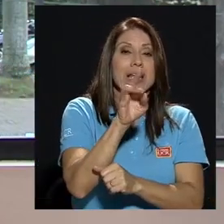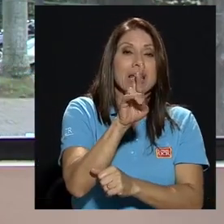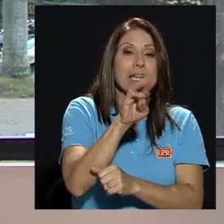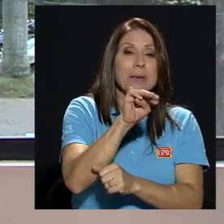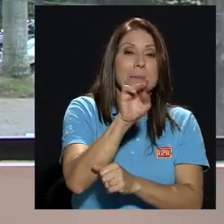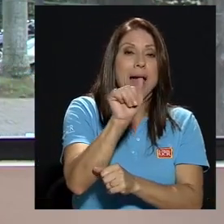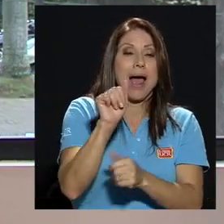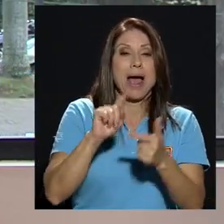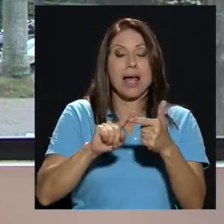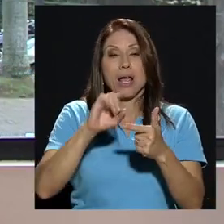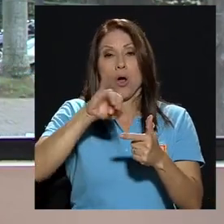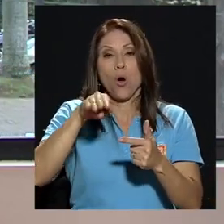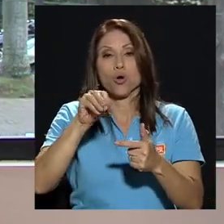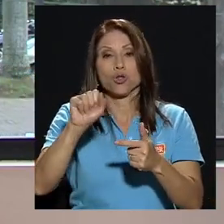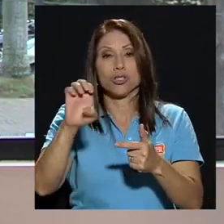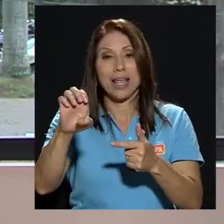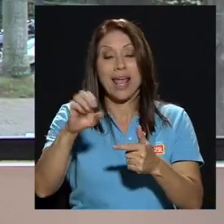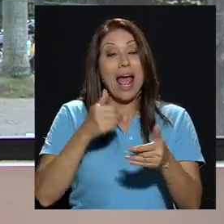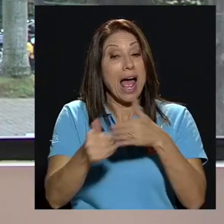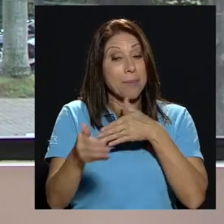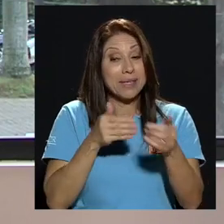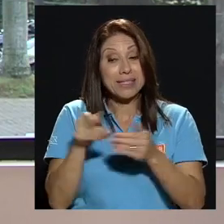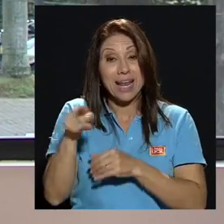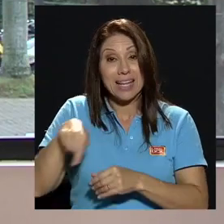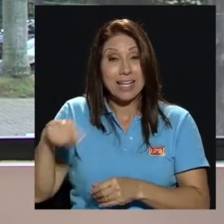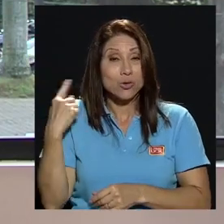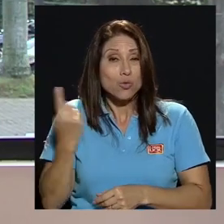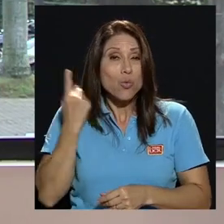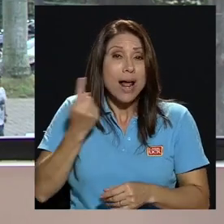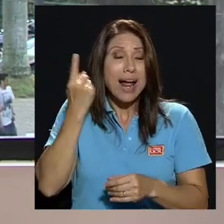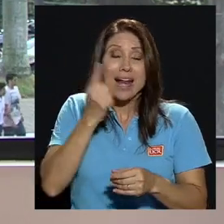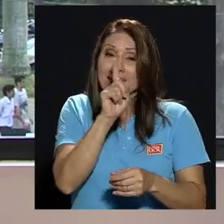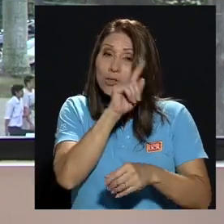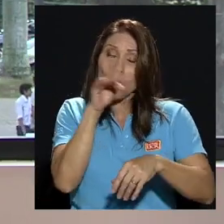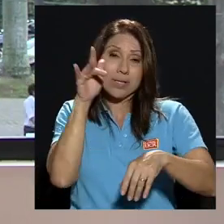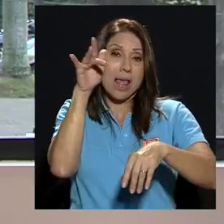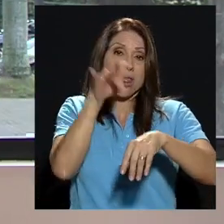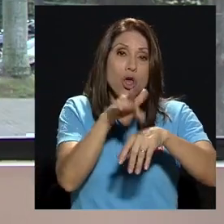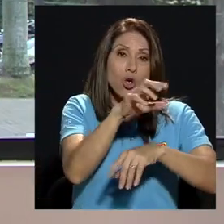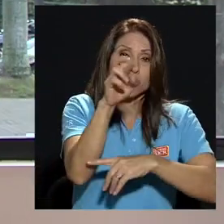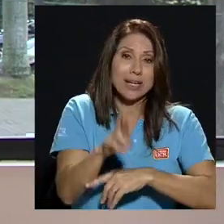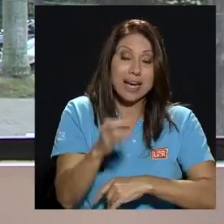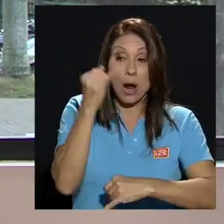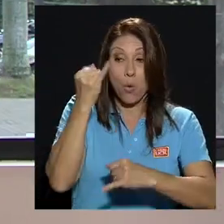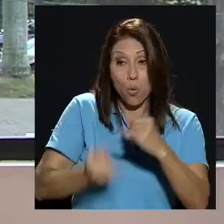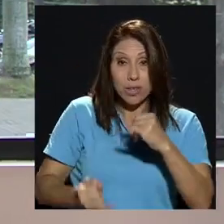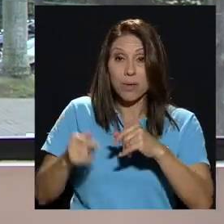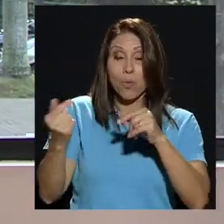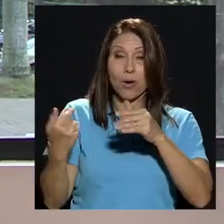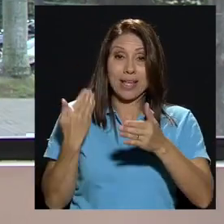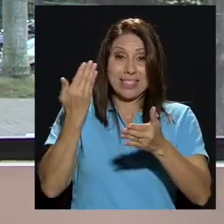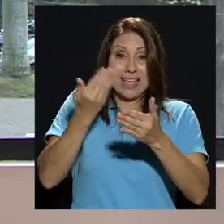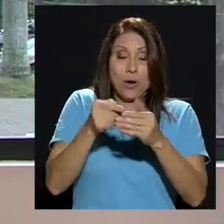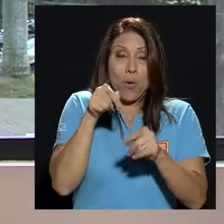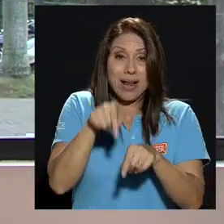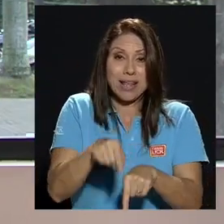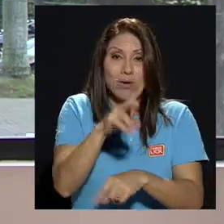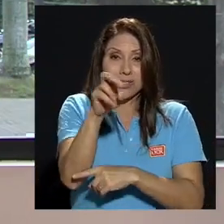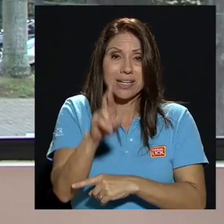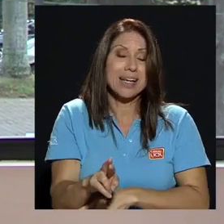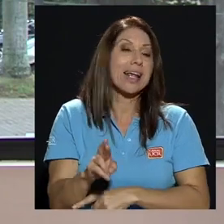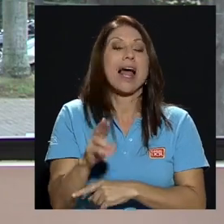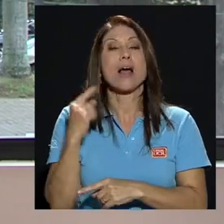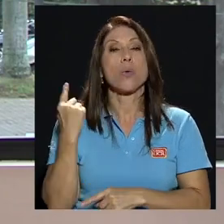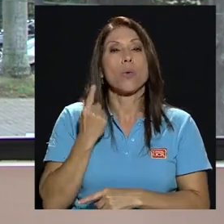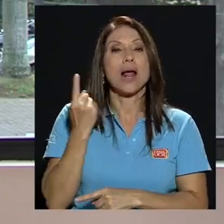huracanes no están llegando directamente a Costa Rica el último que nos llegó fue precisamente el huracán Otto el año pasado